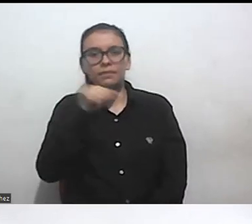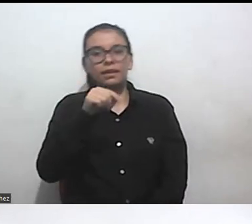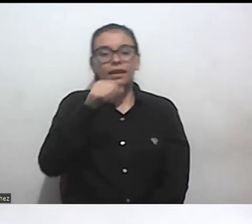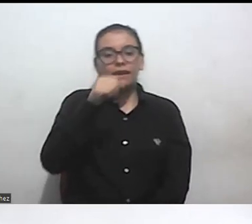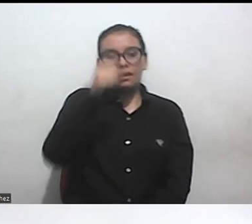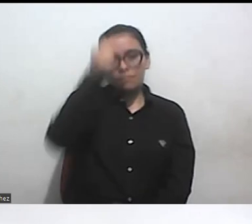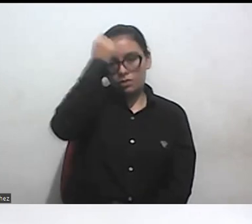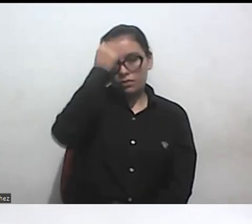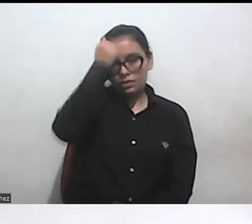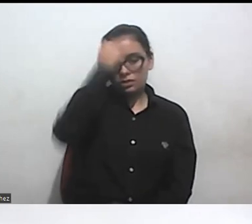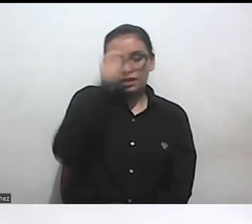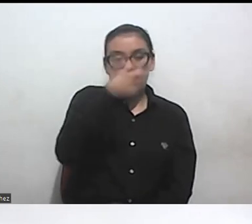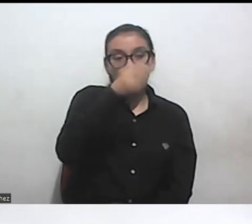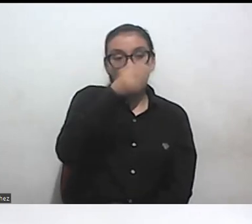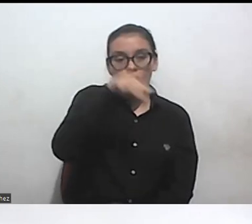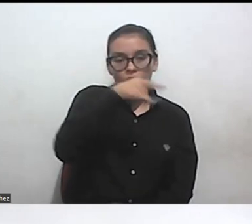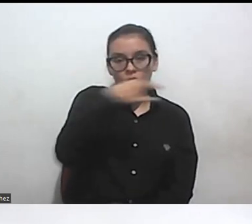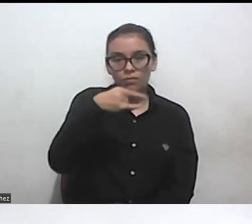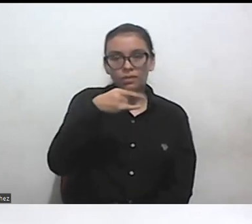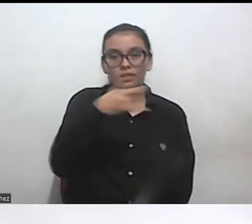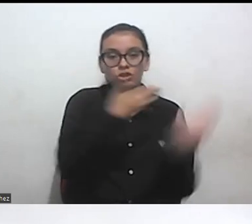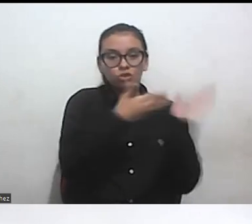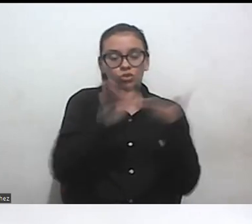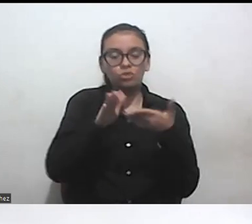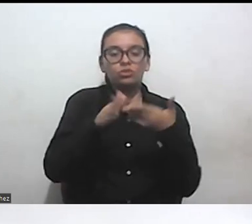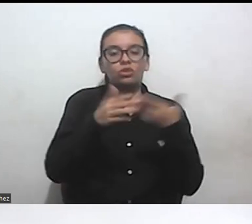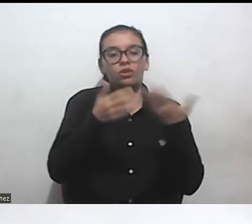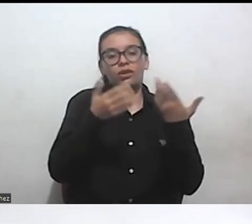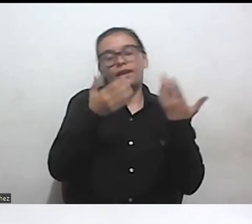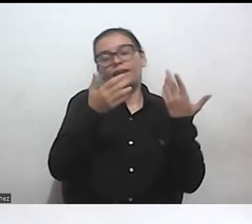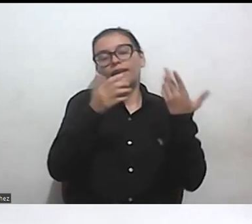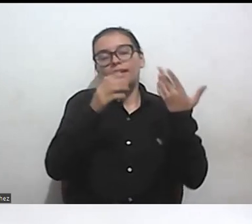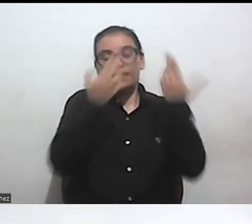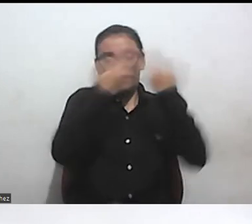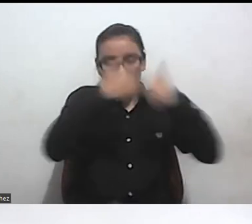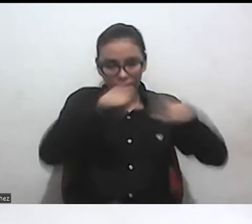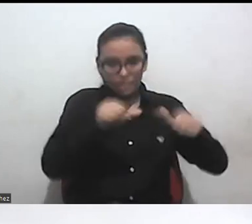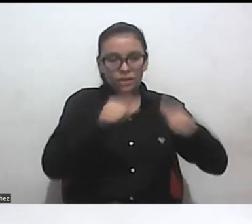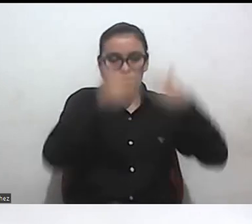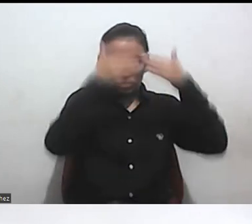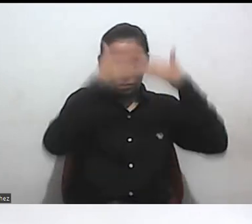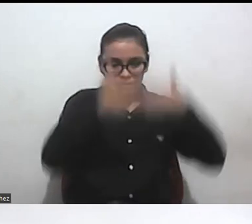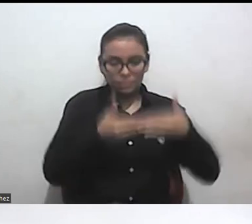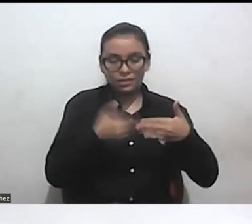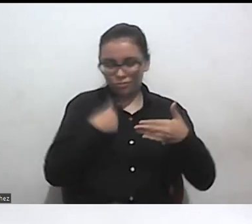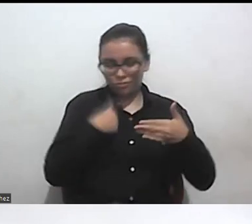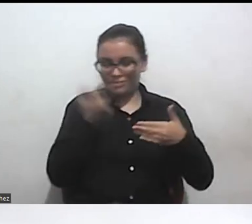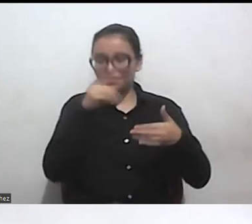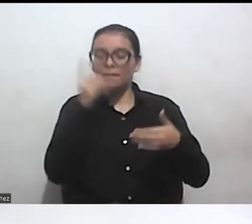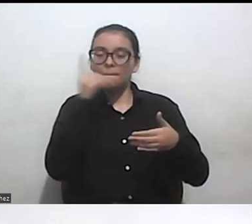curso Discapacidad Género e Interseccionalidad curso que también acompaño allí en la maestría